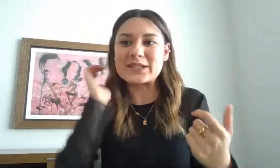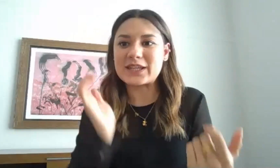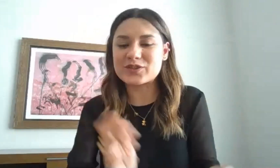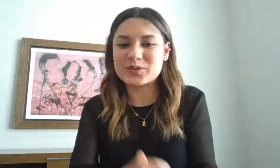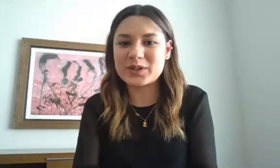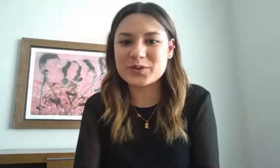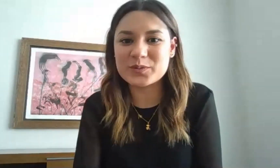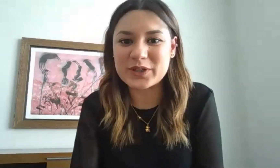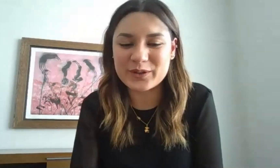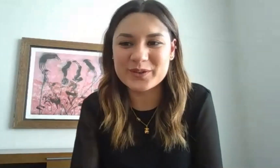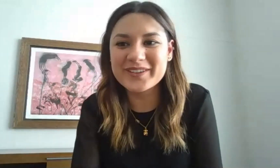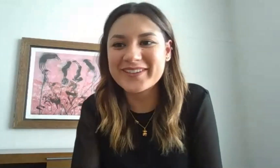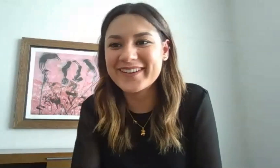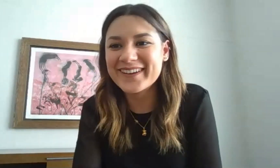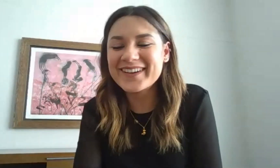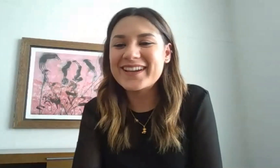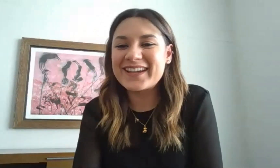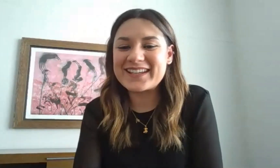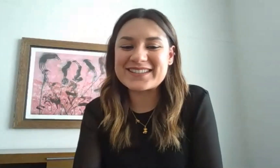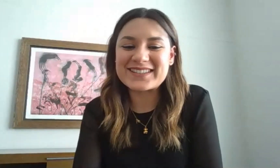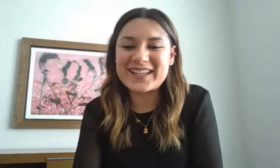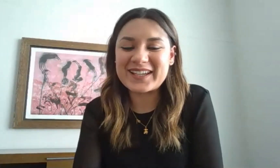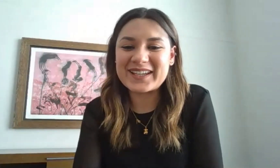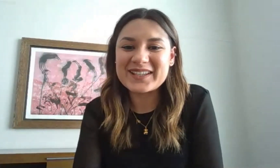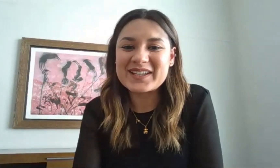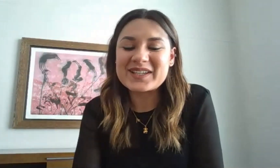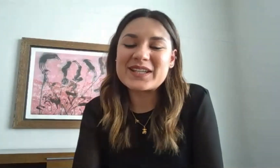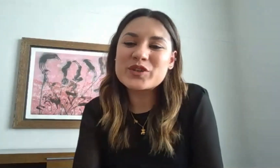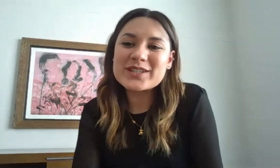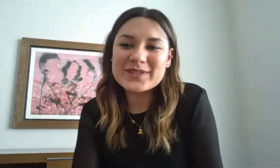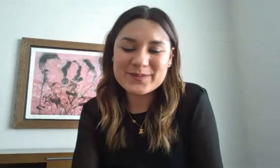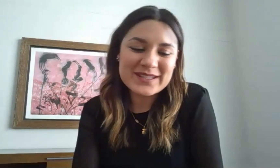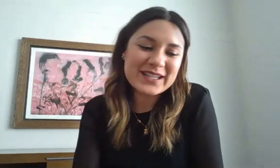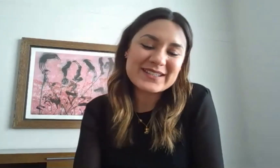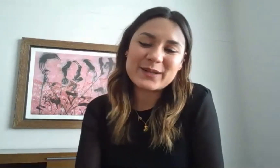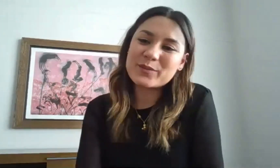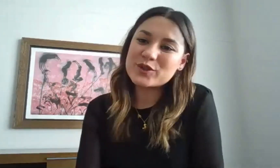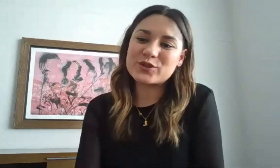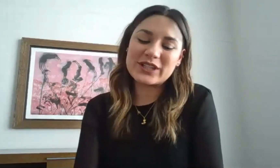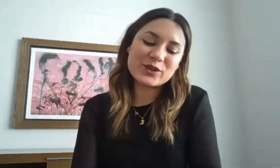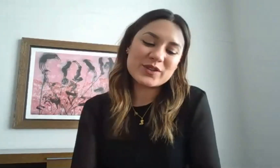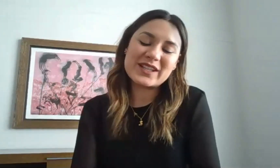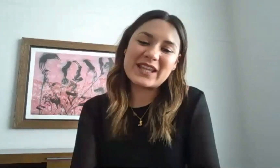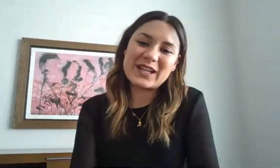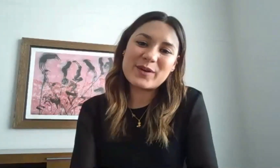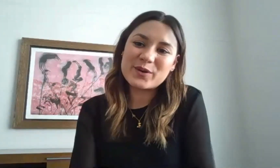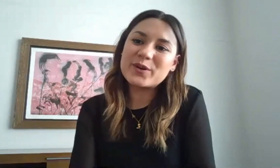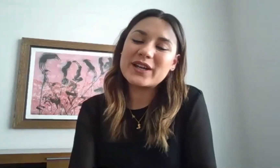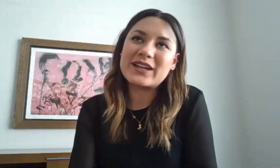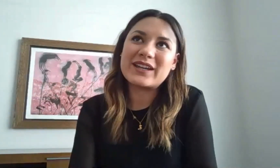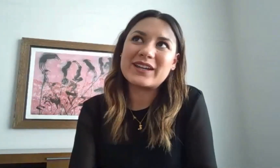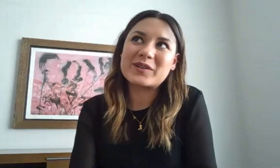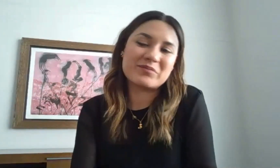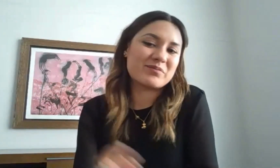distintas quiero suponer ¿no? este si muchas veces pasa que celebramos los contratos de trabajo